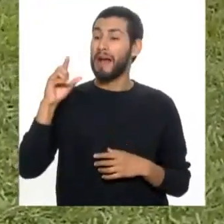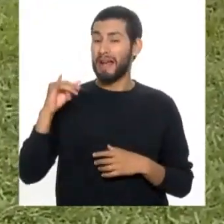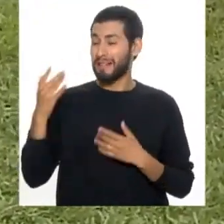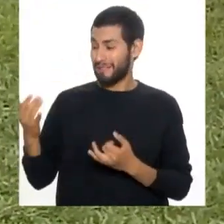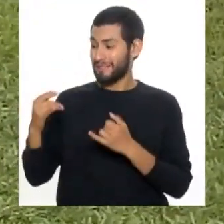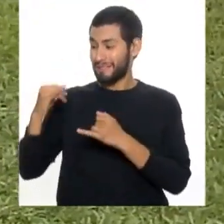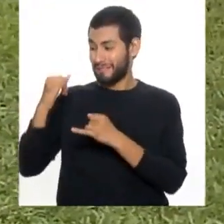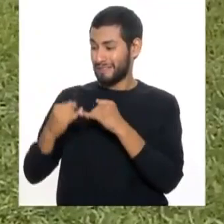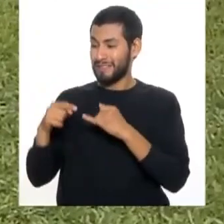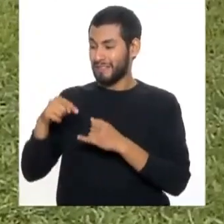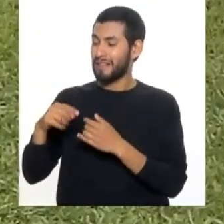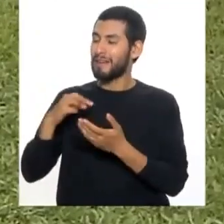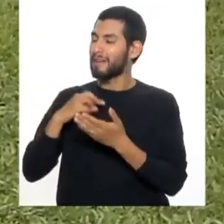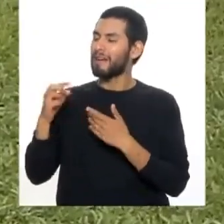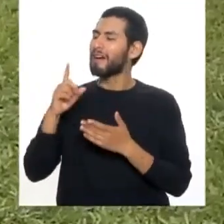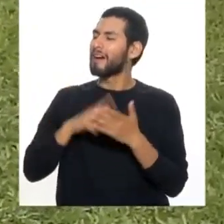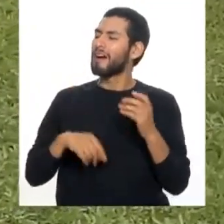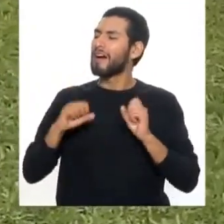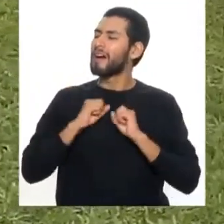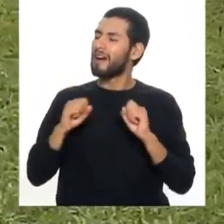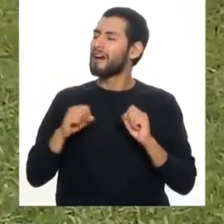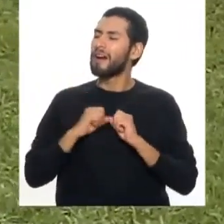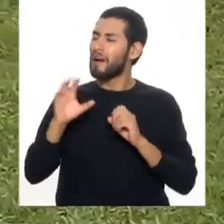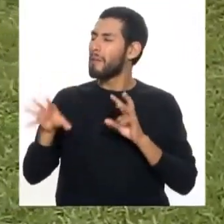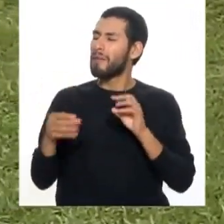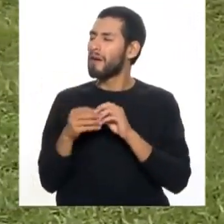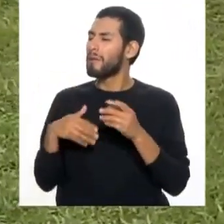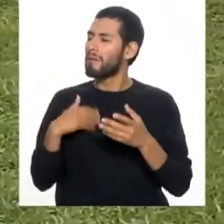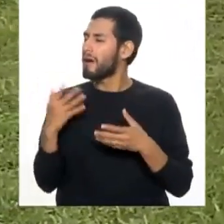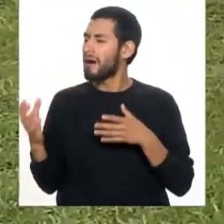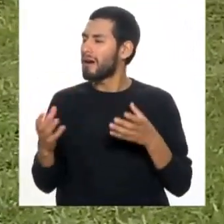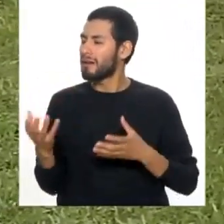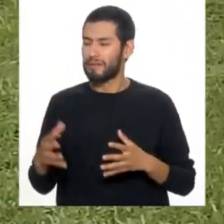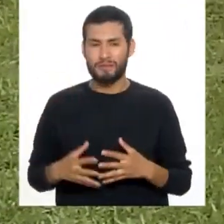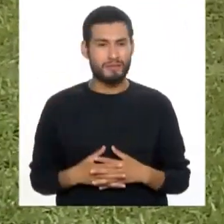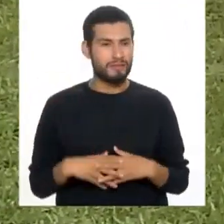cerramos esta rutina. ¿Qué ejercicios adicionales podríamos implementar?